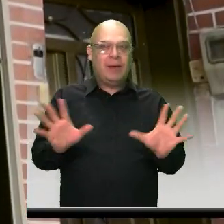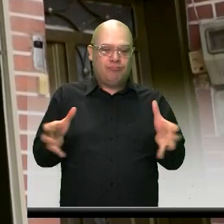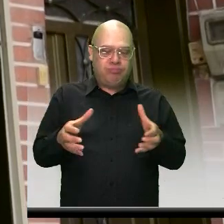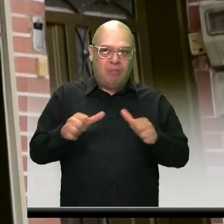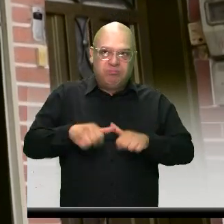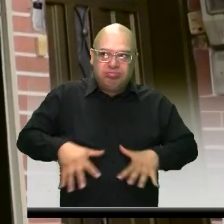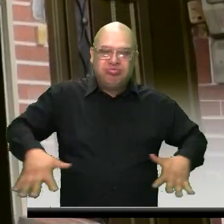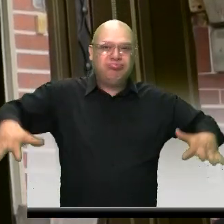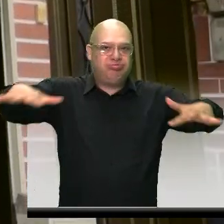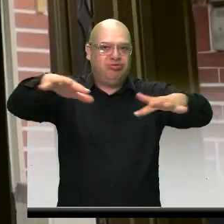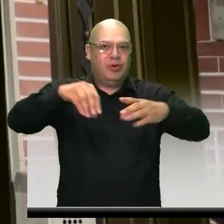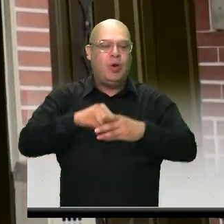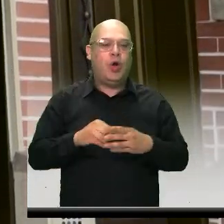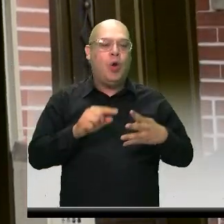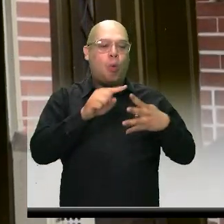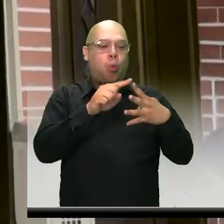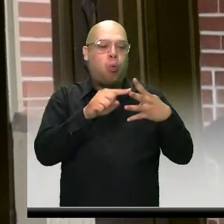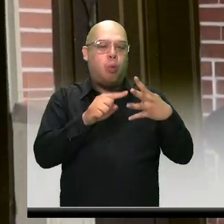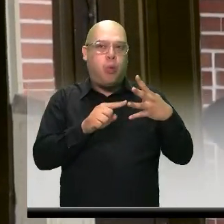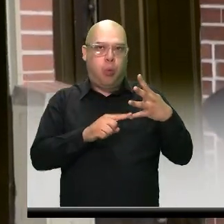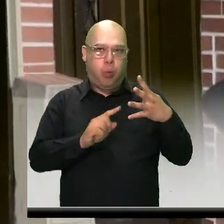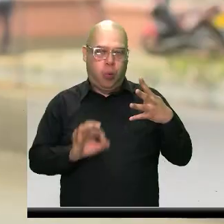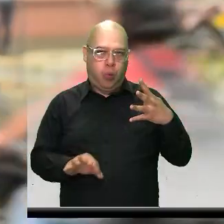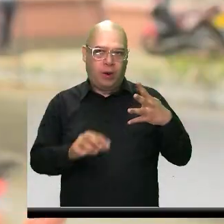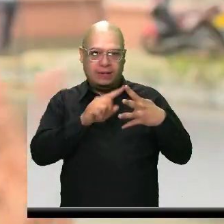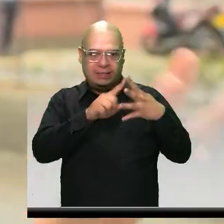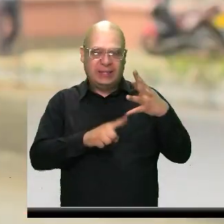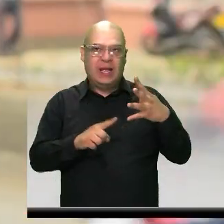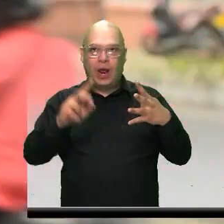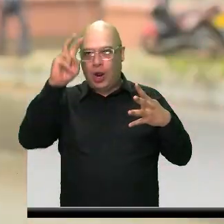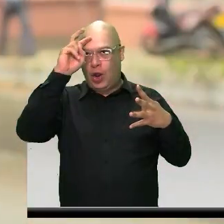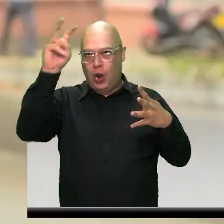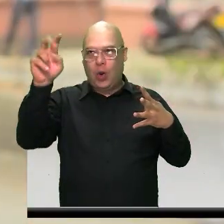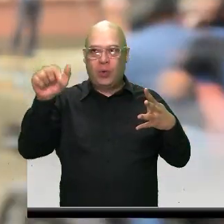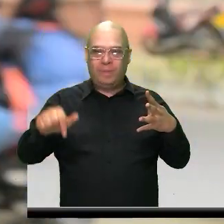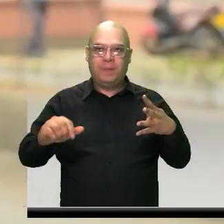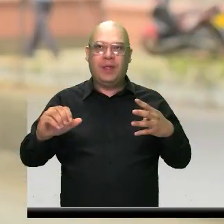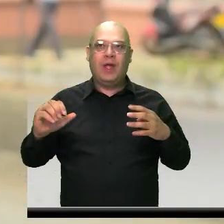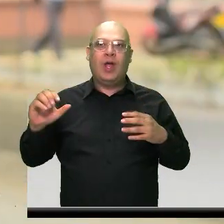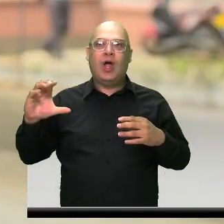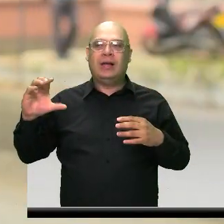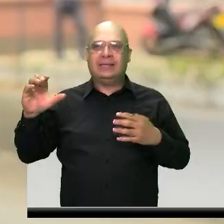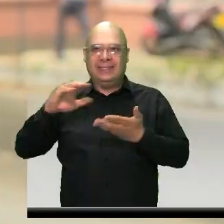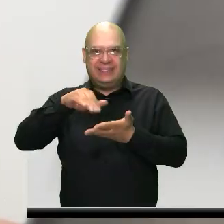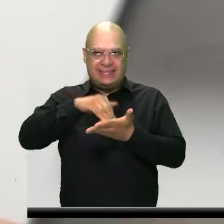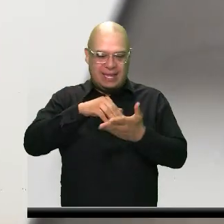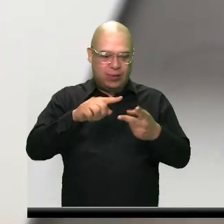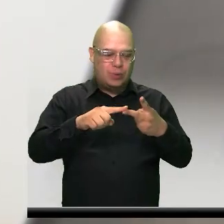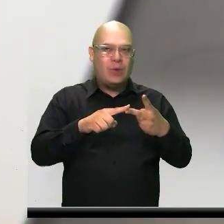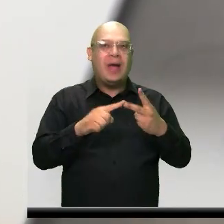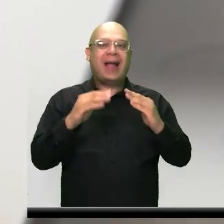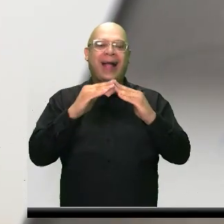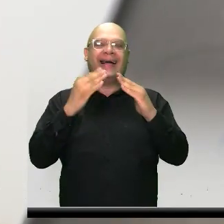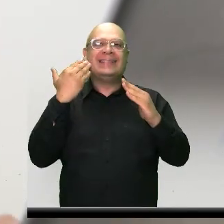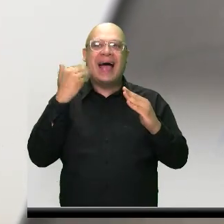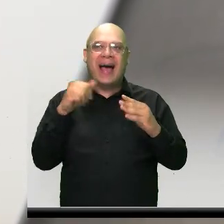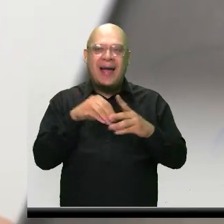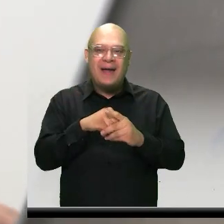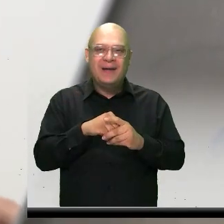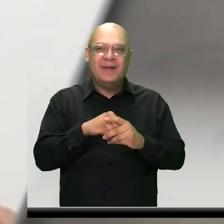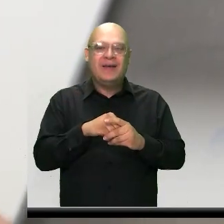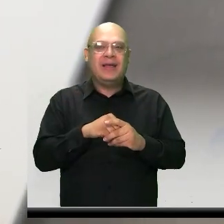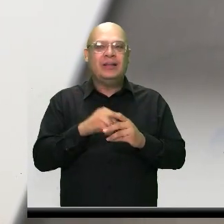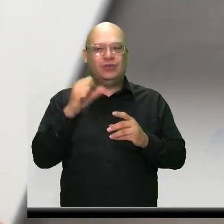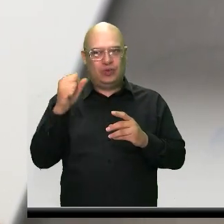Por eso tenemos cuatro puntos de atención. Este en el norte, en Coltejer, que funciona el centro, en la Casa de la Mujer, que tenemos la zona sur,